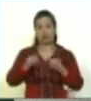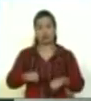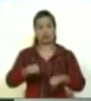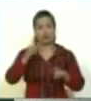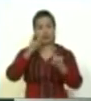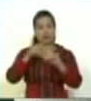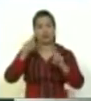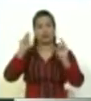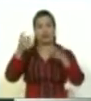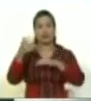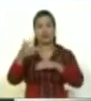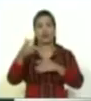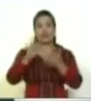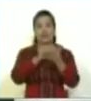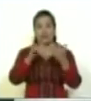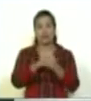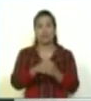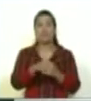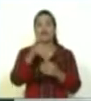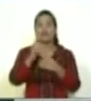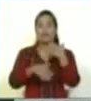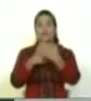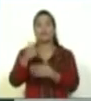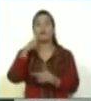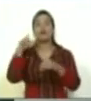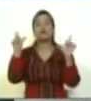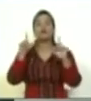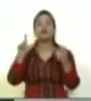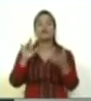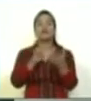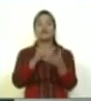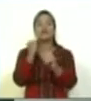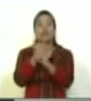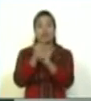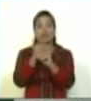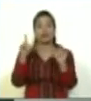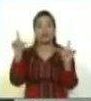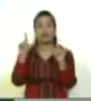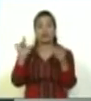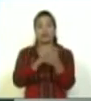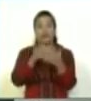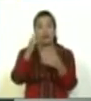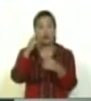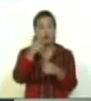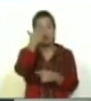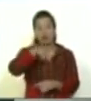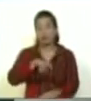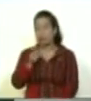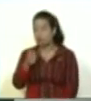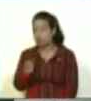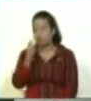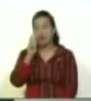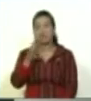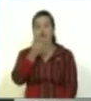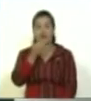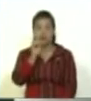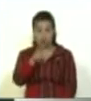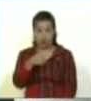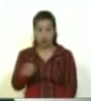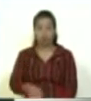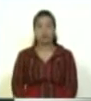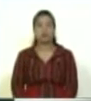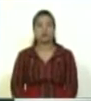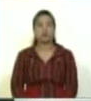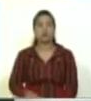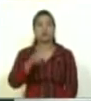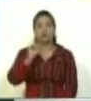plataforma digital. Viene una web TV, 4F va a tener una... Para informarse, para que la gente esté... Así es, así es. ...activada en lo